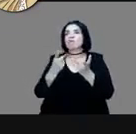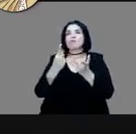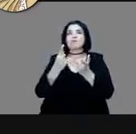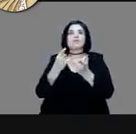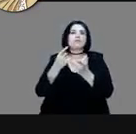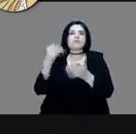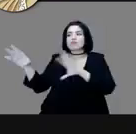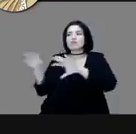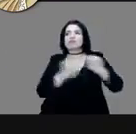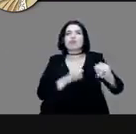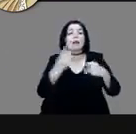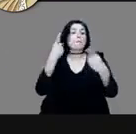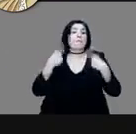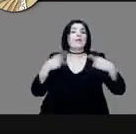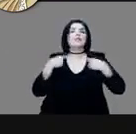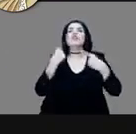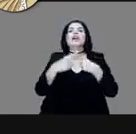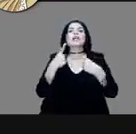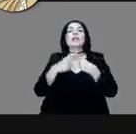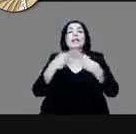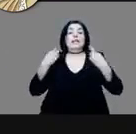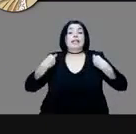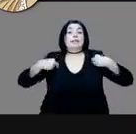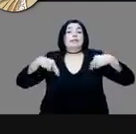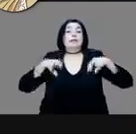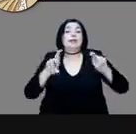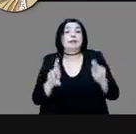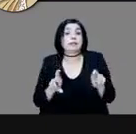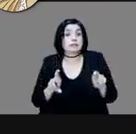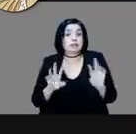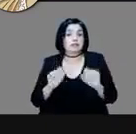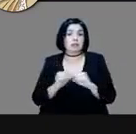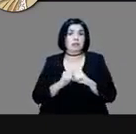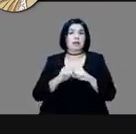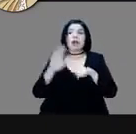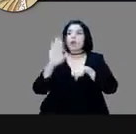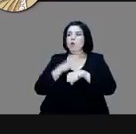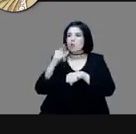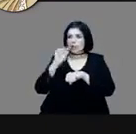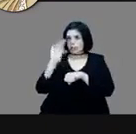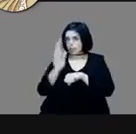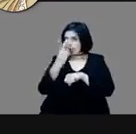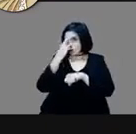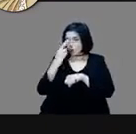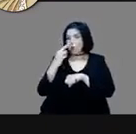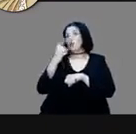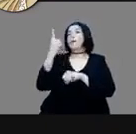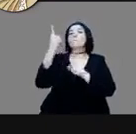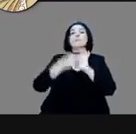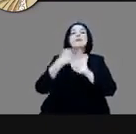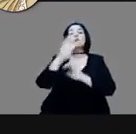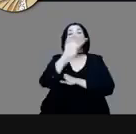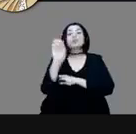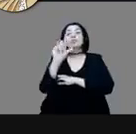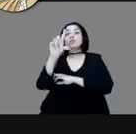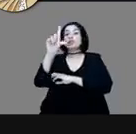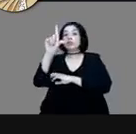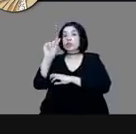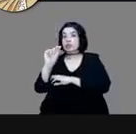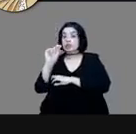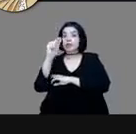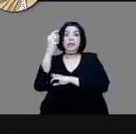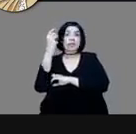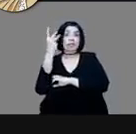mexica, había caído en 1473, cuando